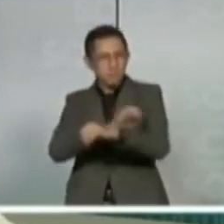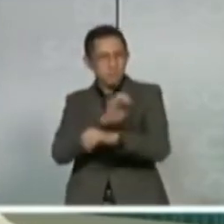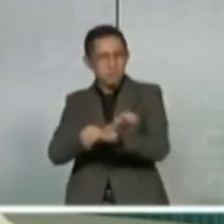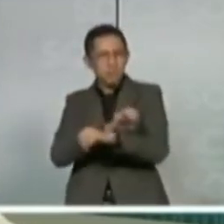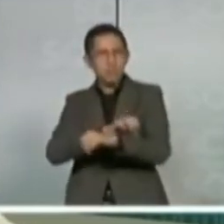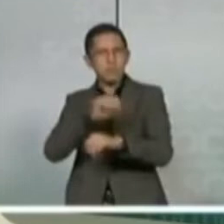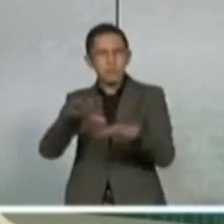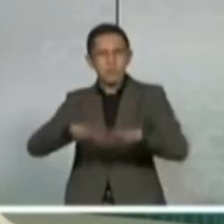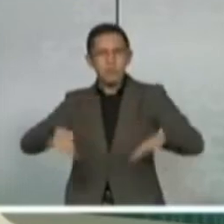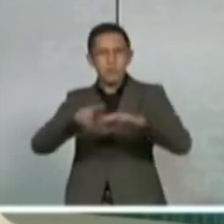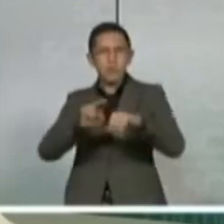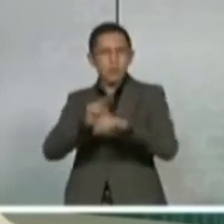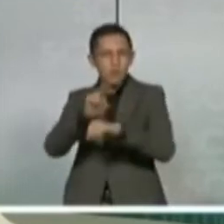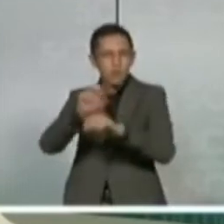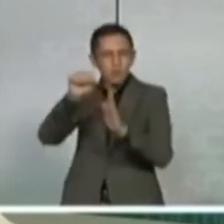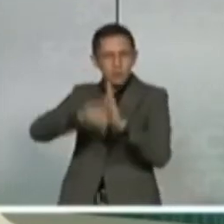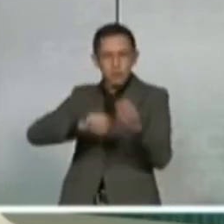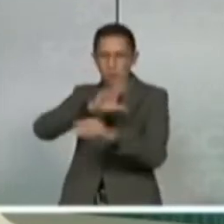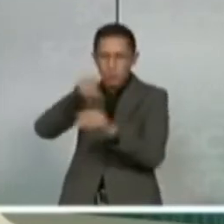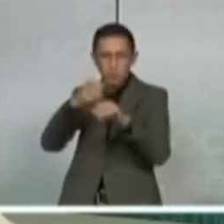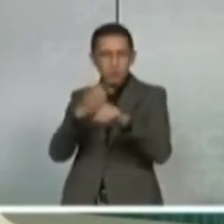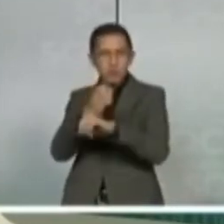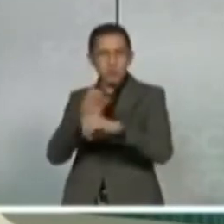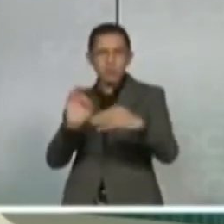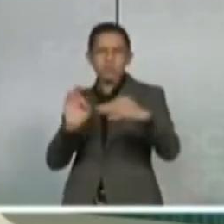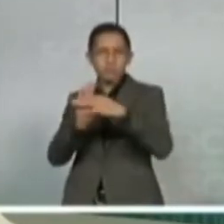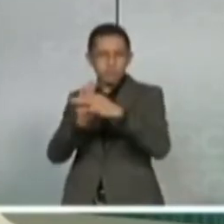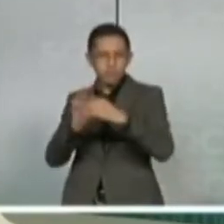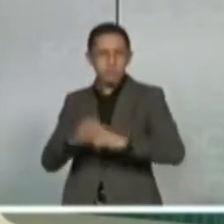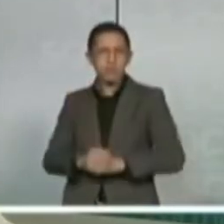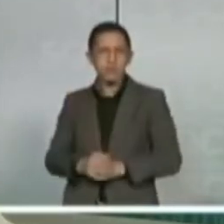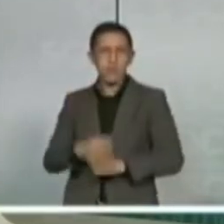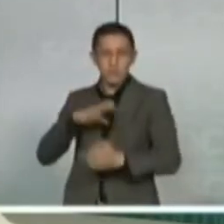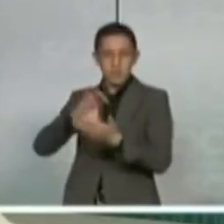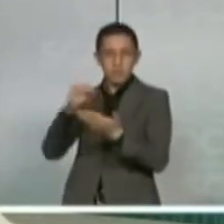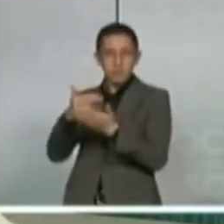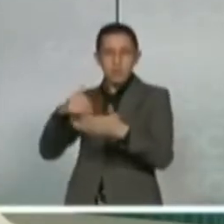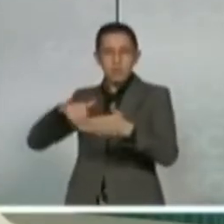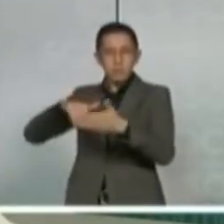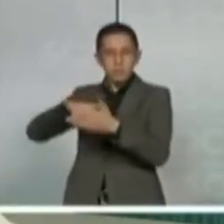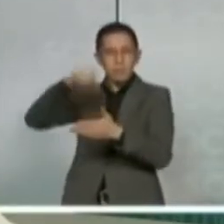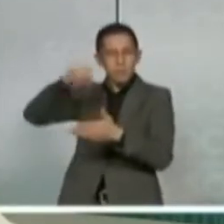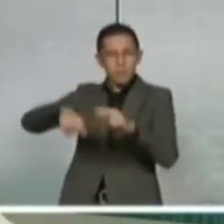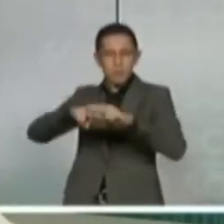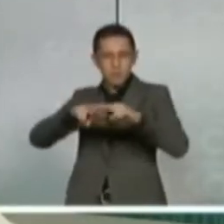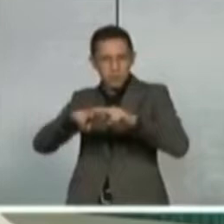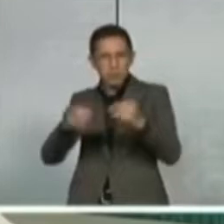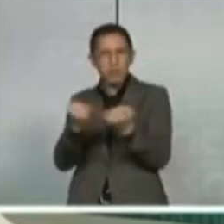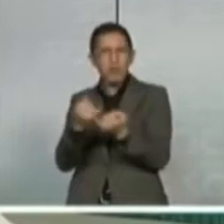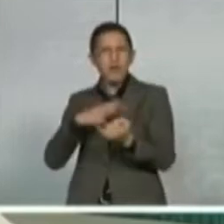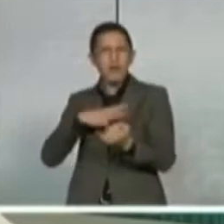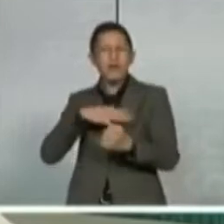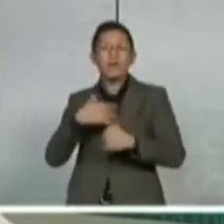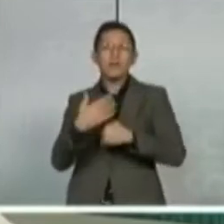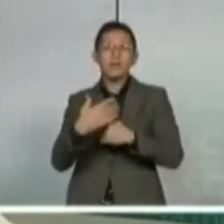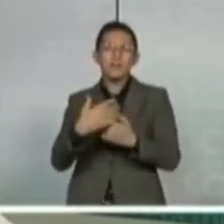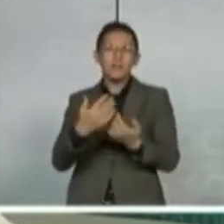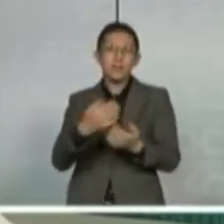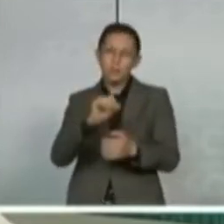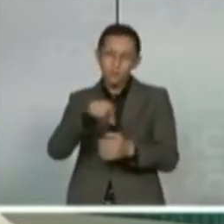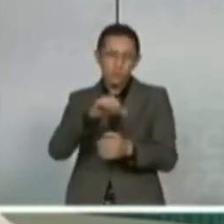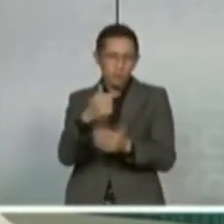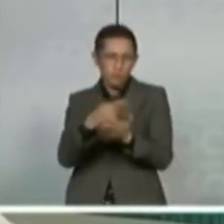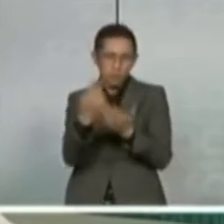entre norte y sur, y que tendrá una estación en Chetumal y también en nuestro parque de industrias,